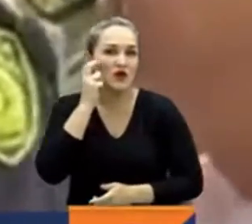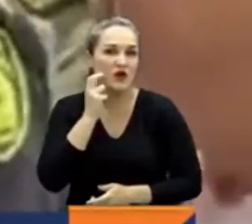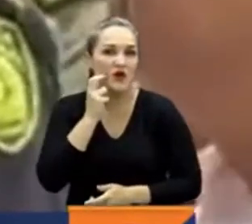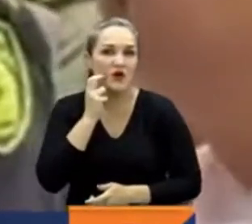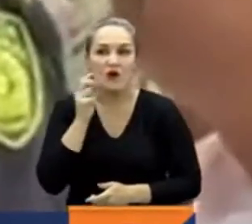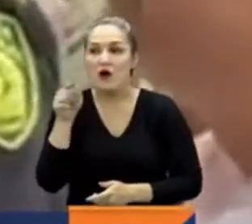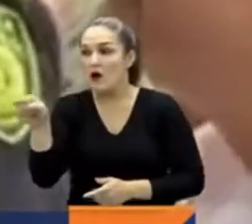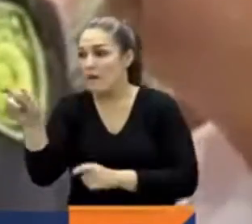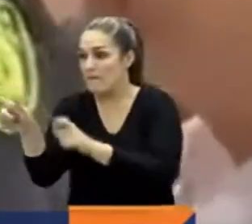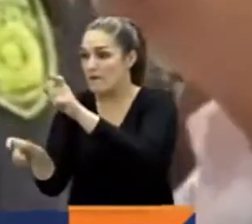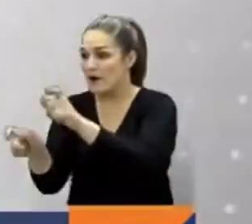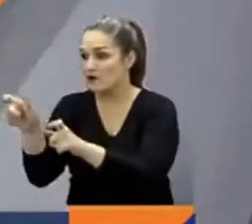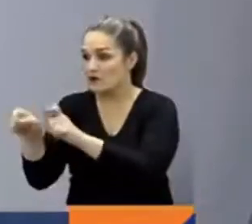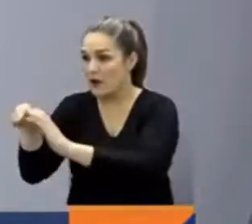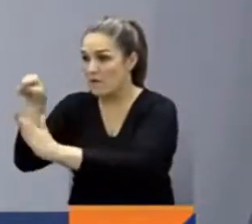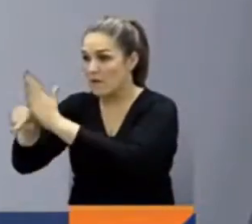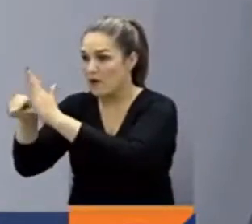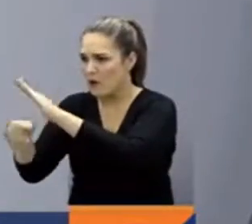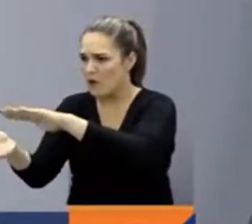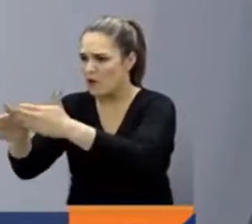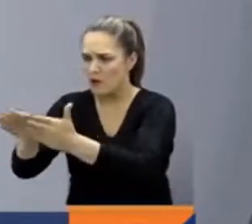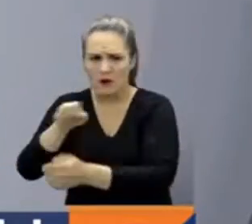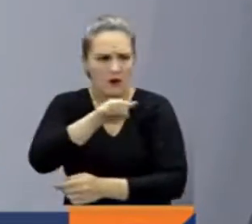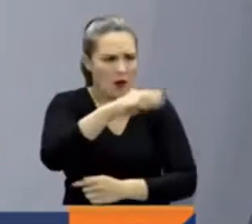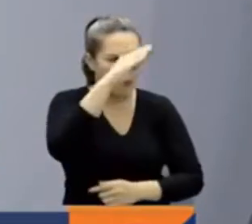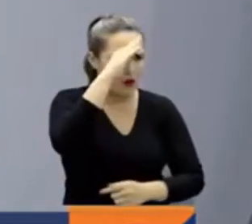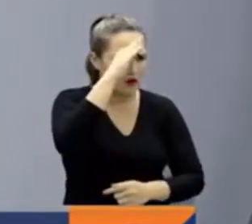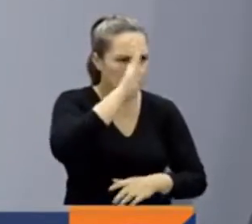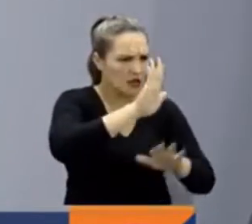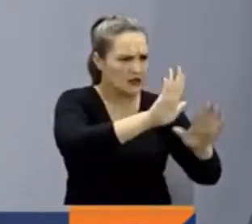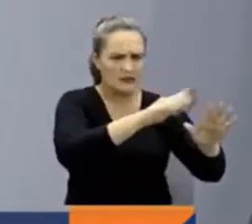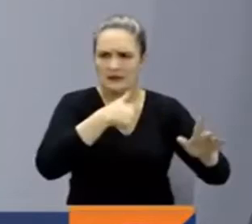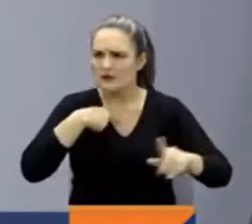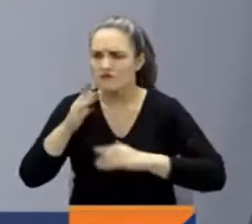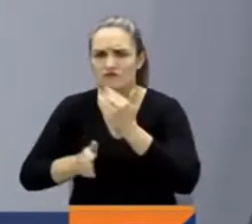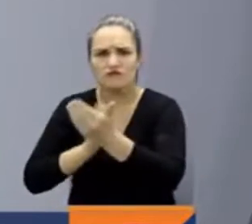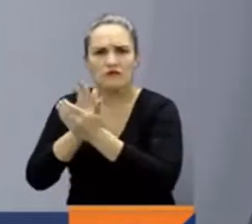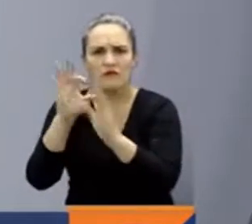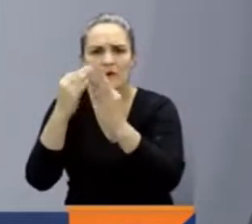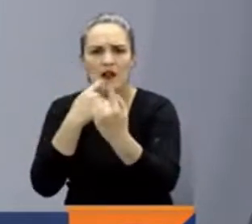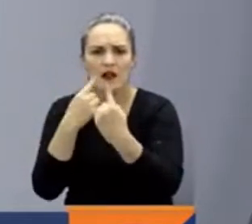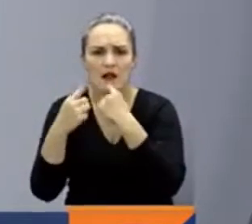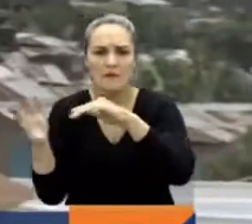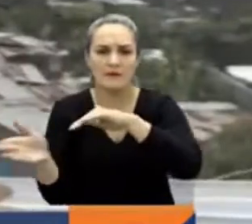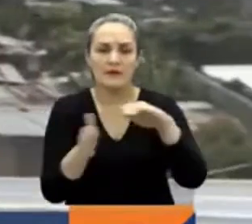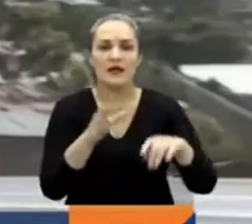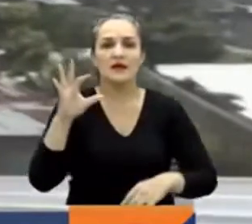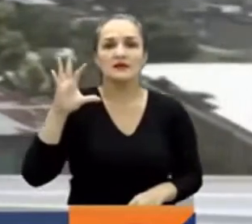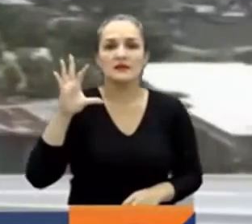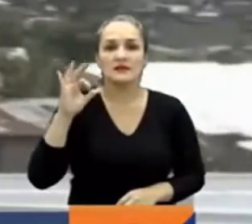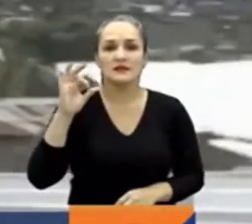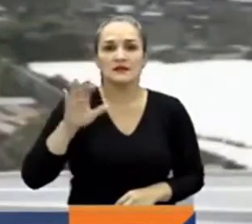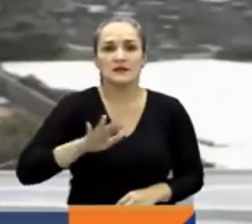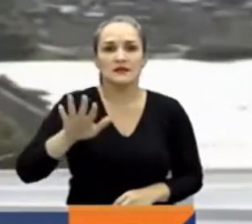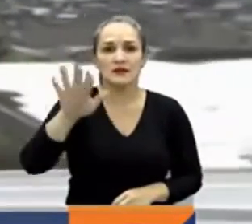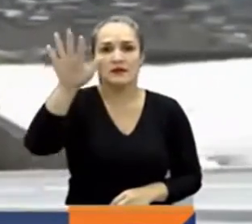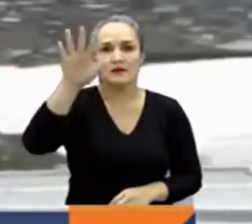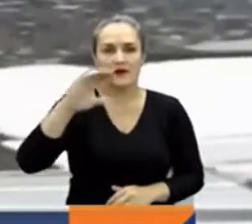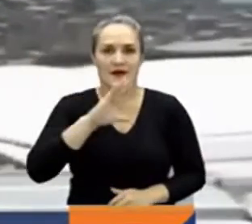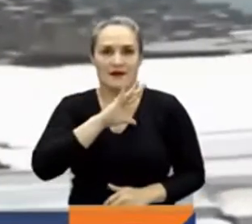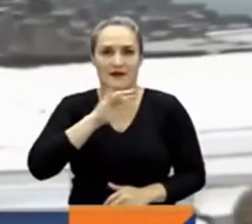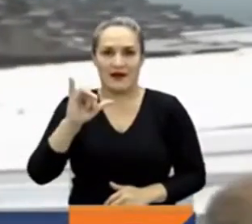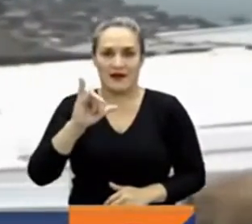integrantes de la policía. Apareció un cuerpo desmembrado en Siloé, en Cali. Las autoridades